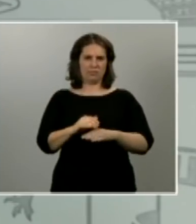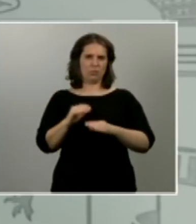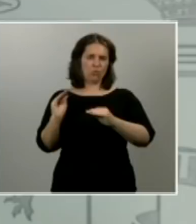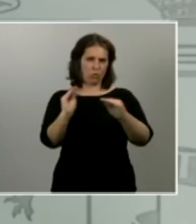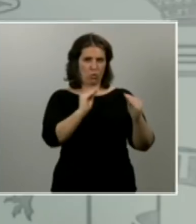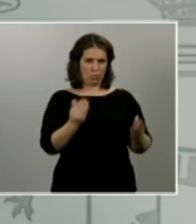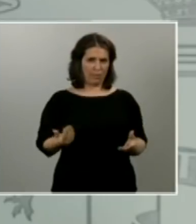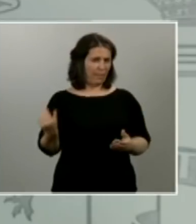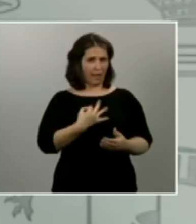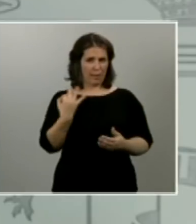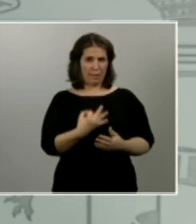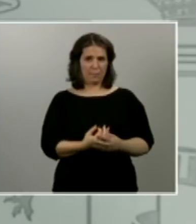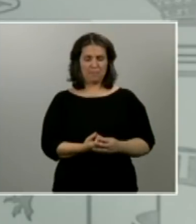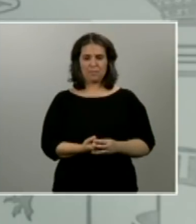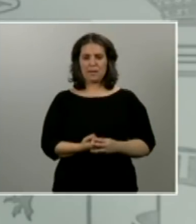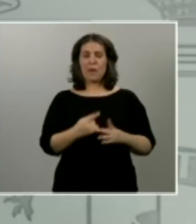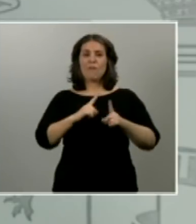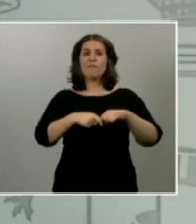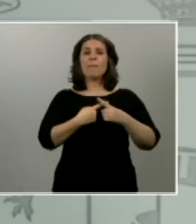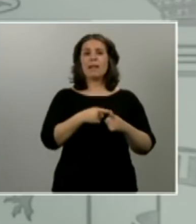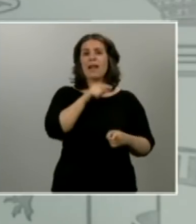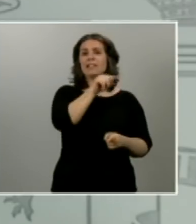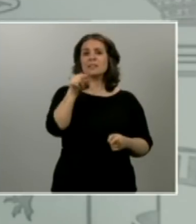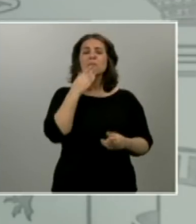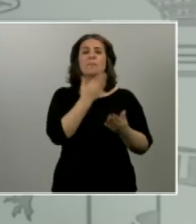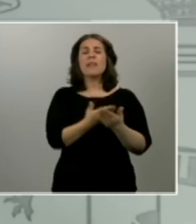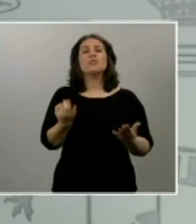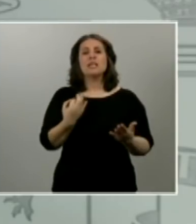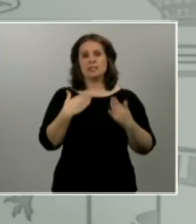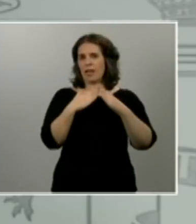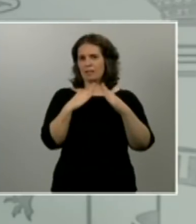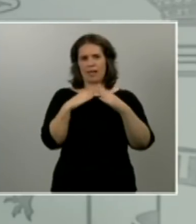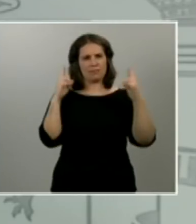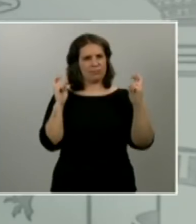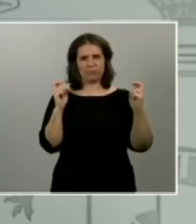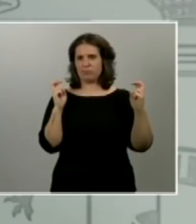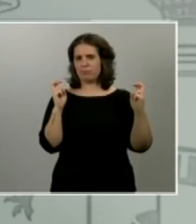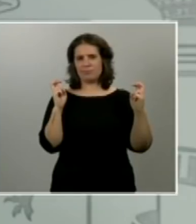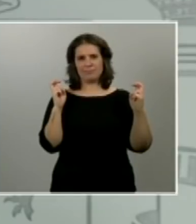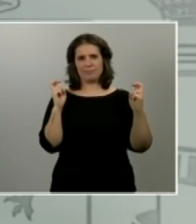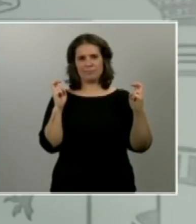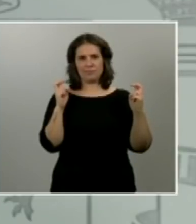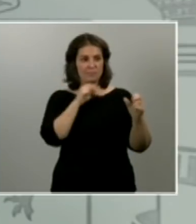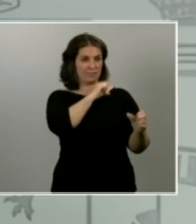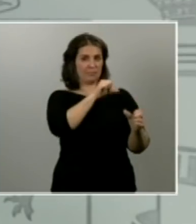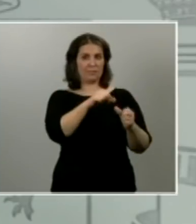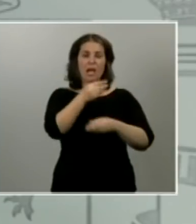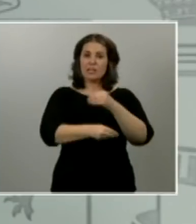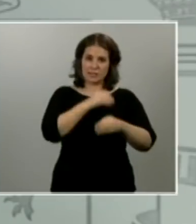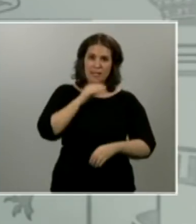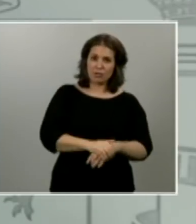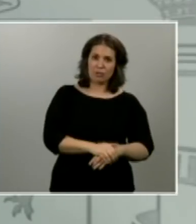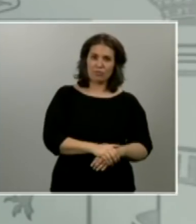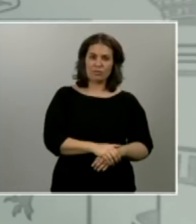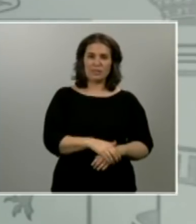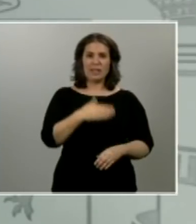¿Qué os pedimos a las familias? Pues permanecer en casa. Y así lo habéis hecho. Os pedimos a los pequeños, a